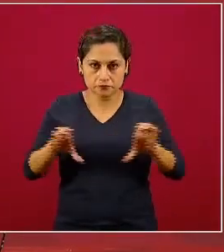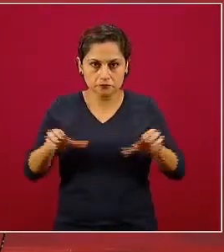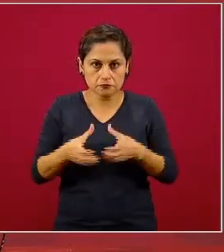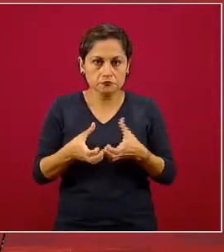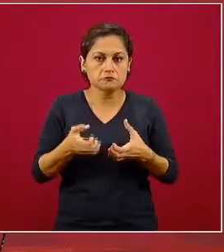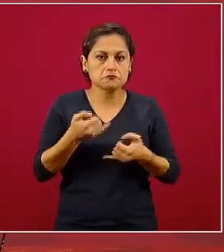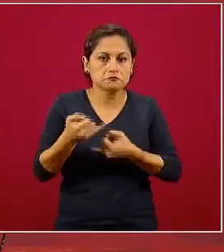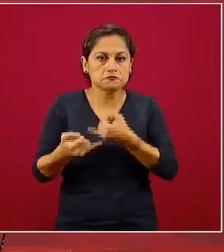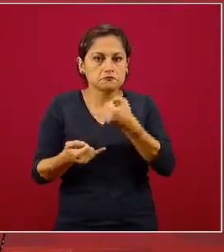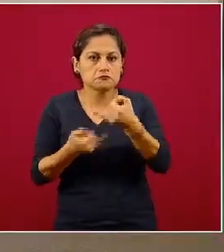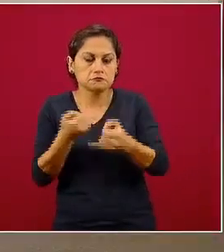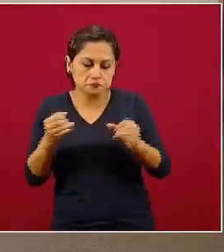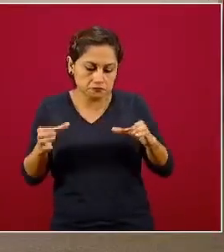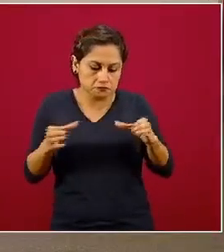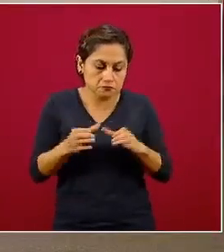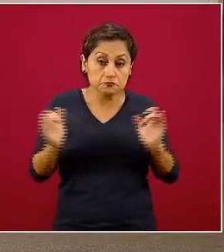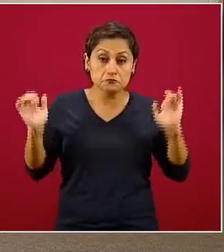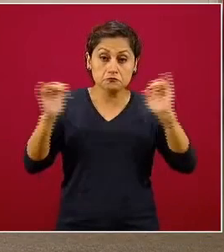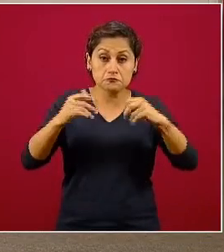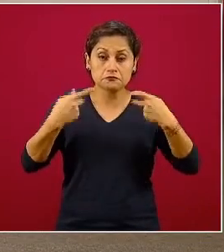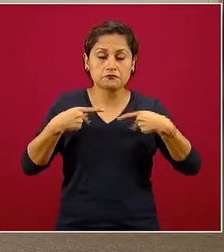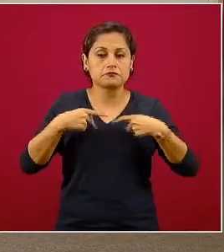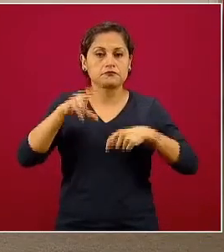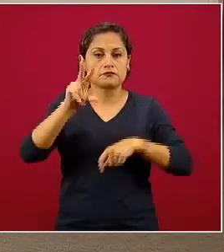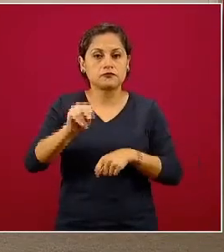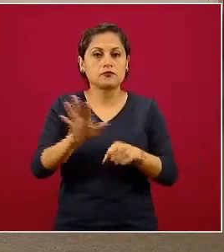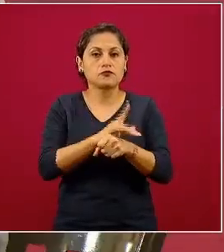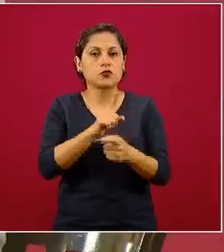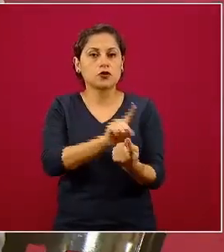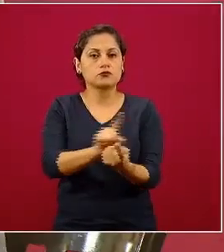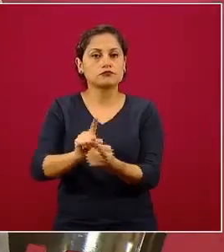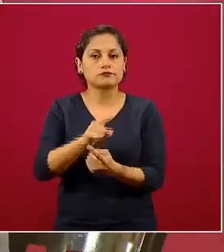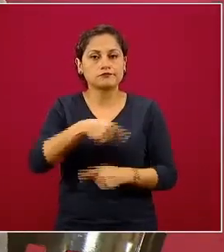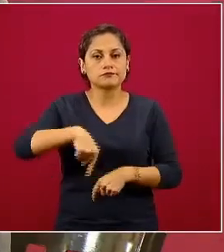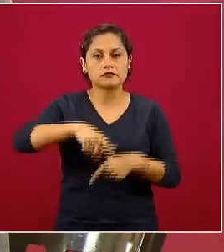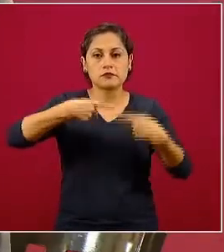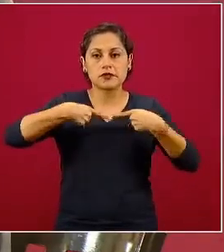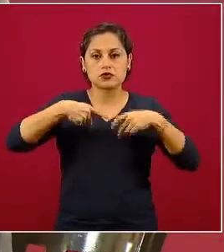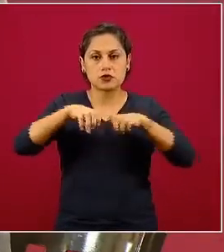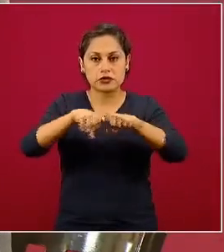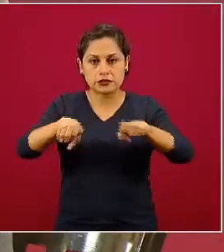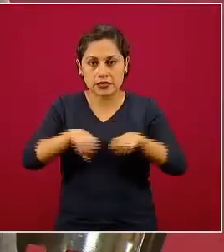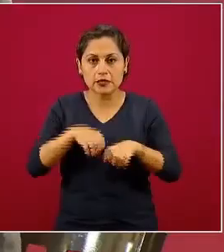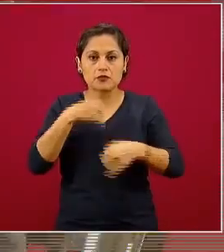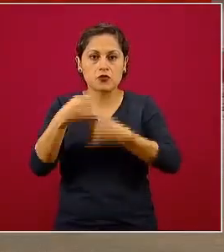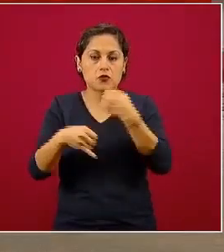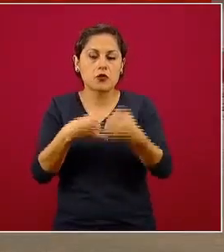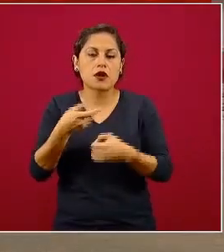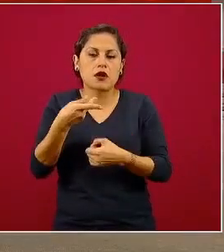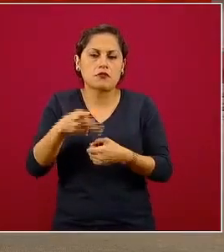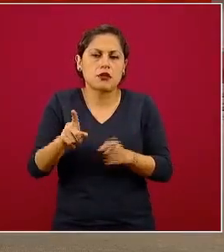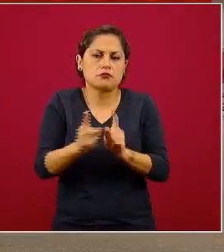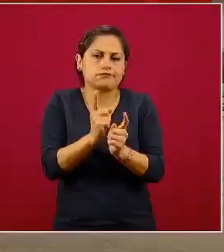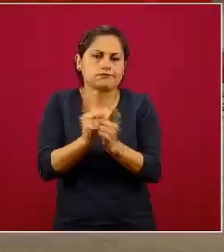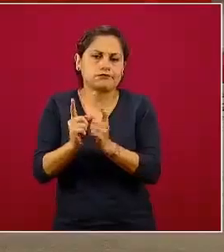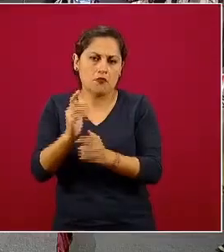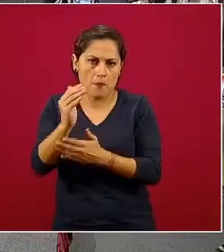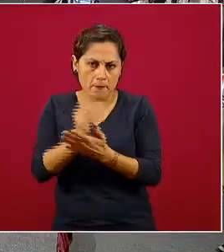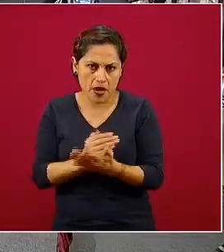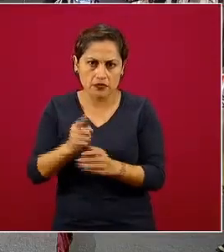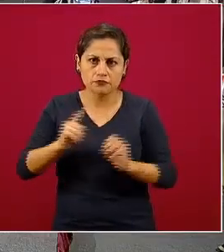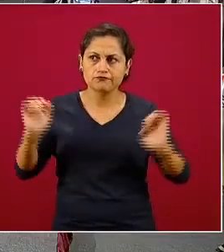que aunque hay interacción entre los jugadores, es una interacción menos densa de lo que puede ocurrir con el público.